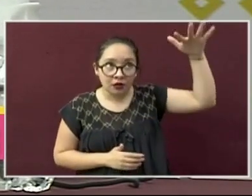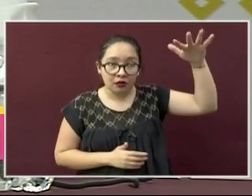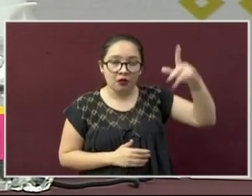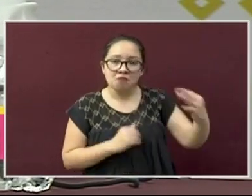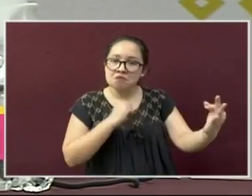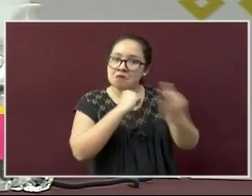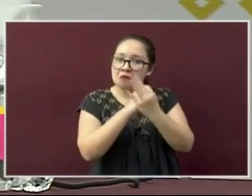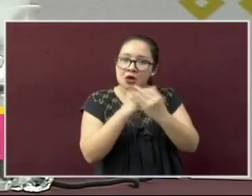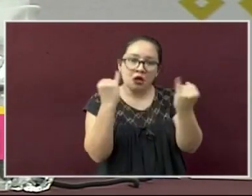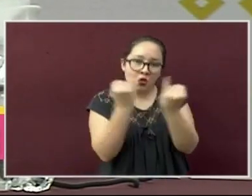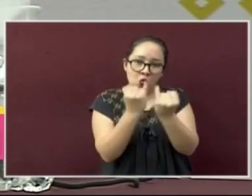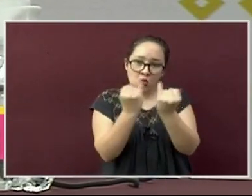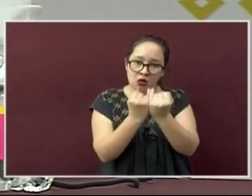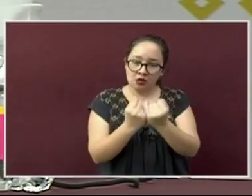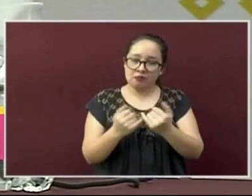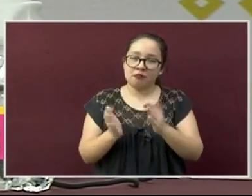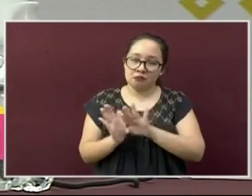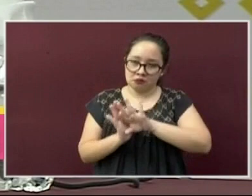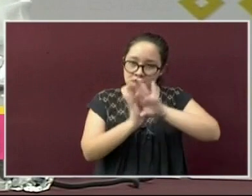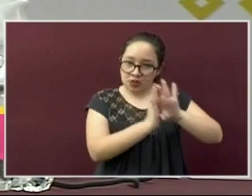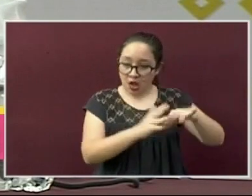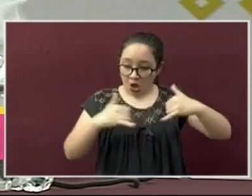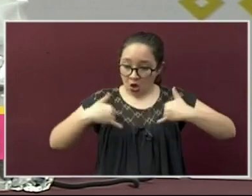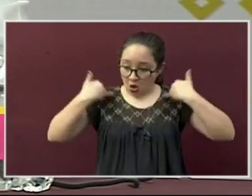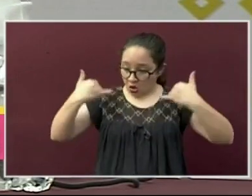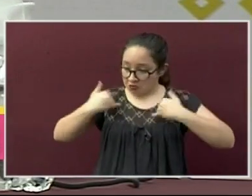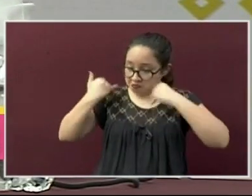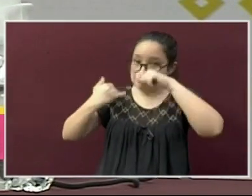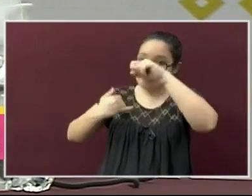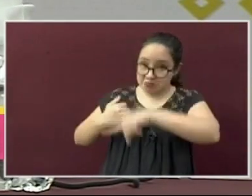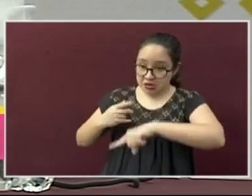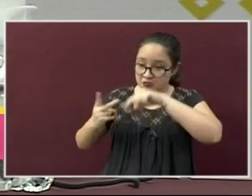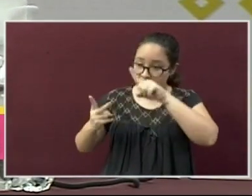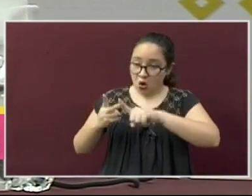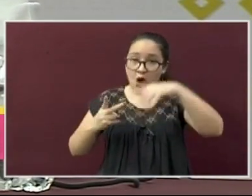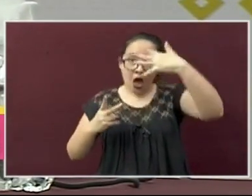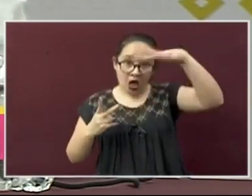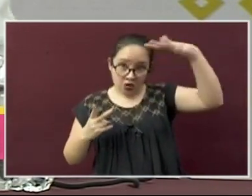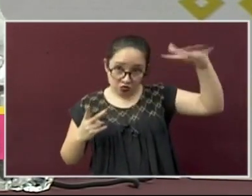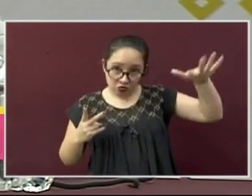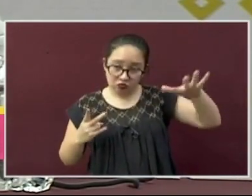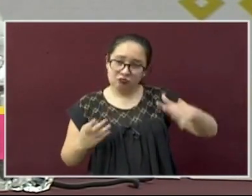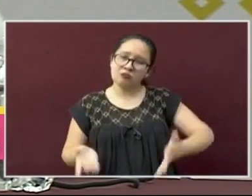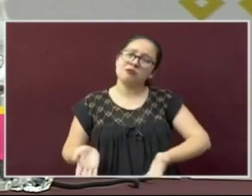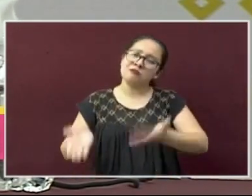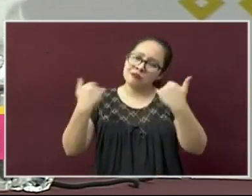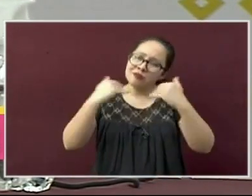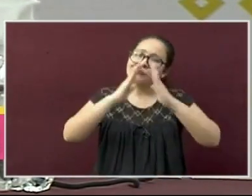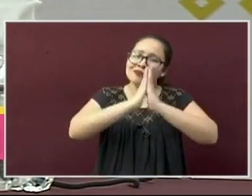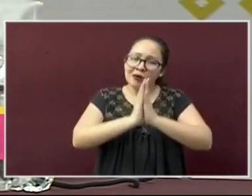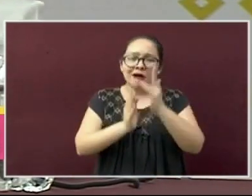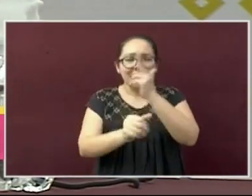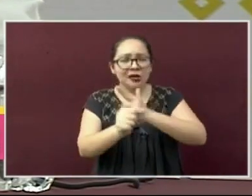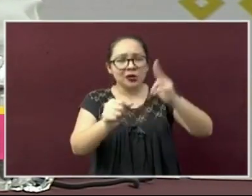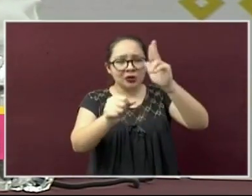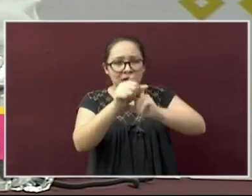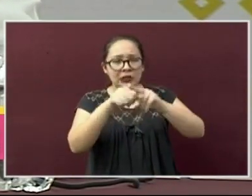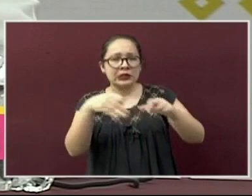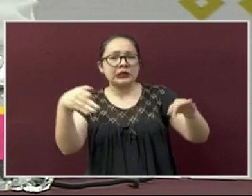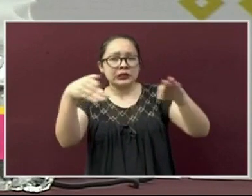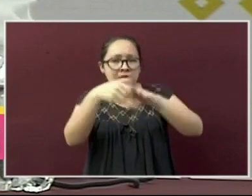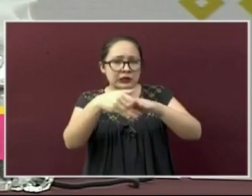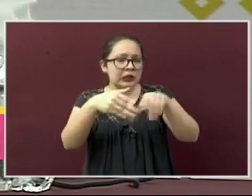Y en cuanto a los jóvenes y así también como adultos, invitarlos para que acudan a los centros de salud